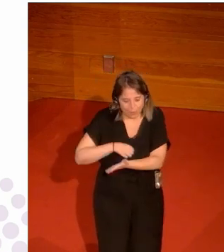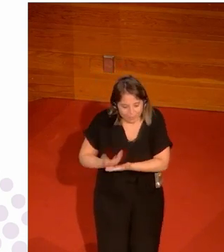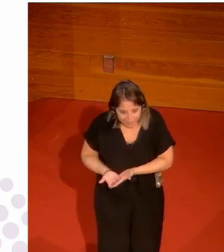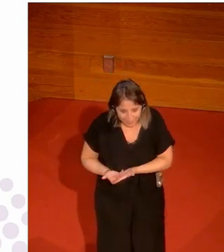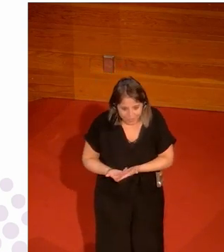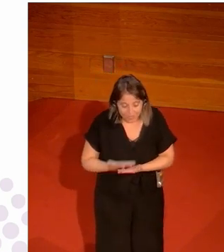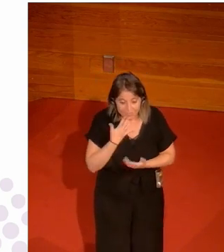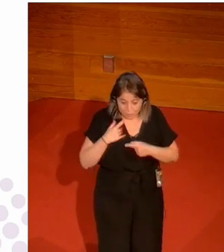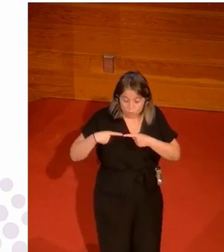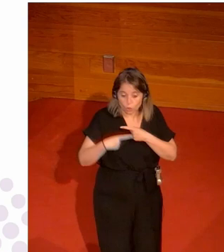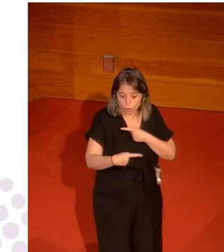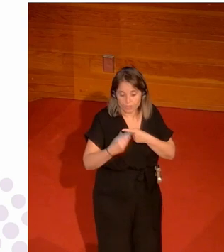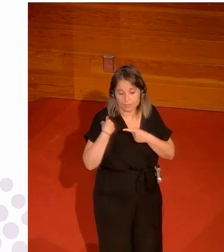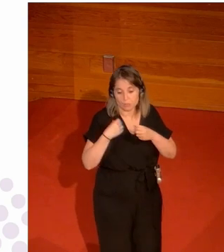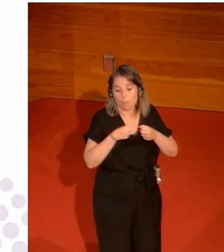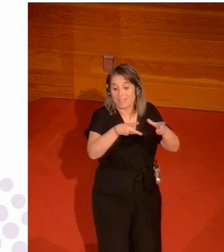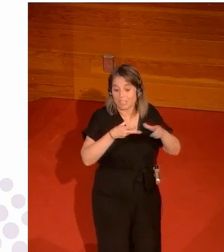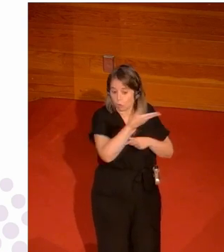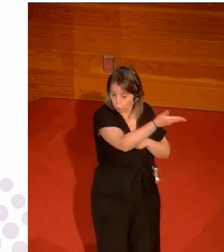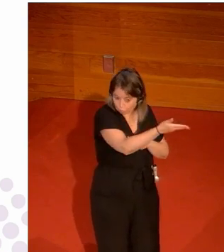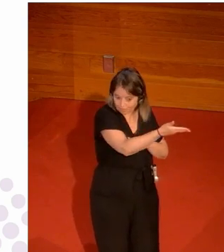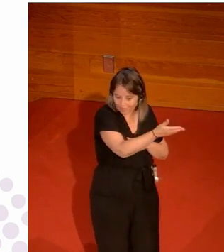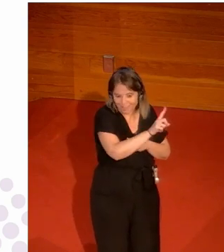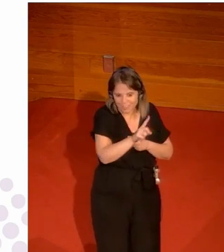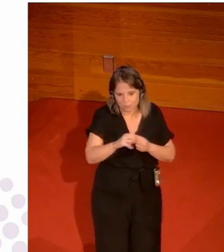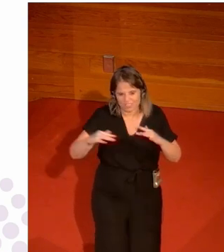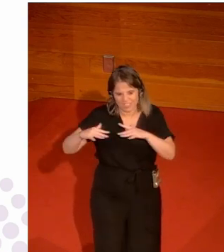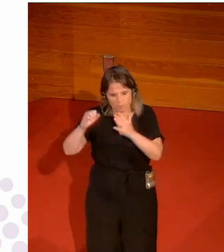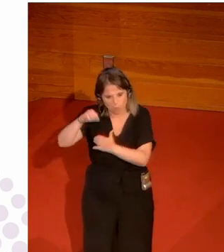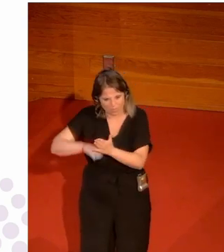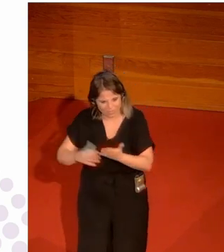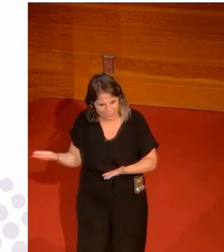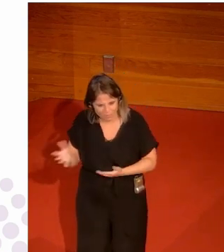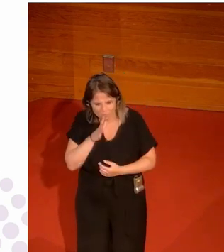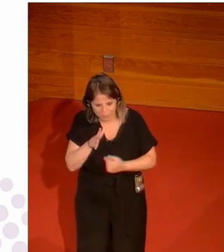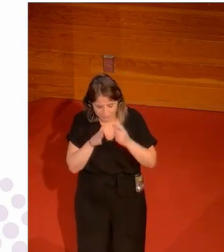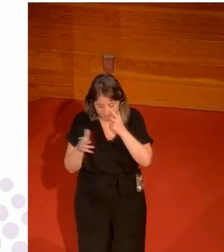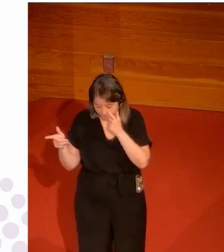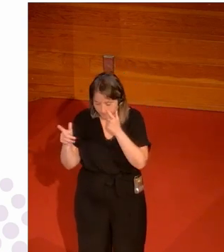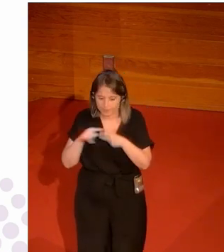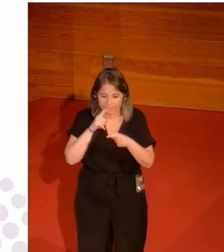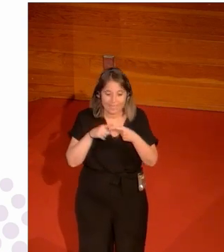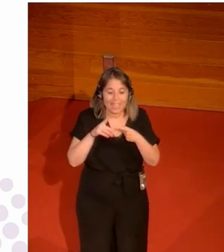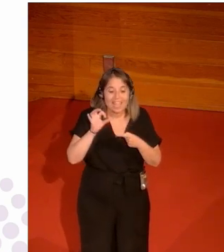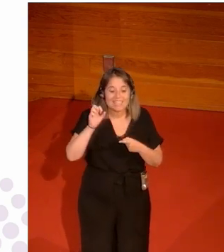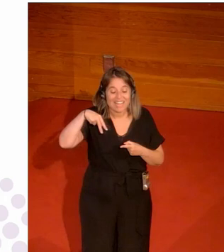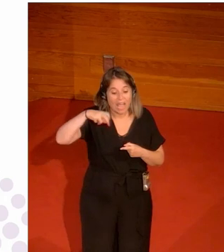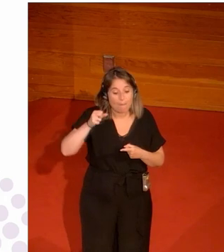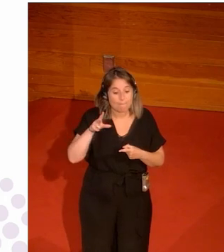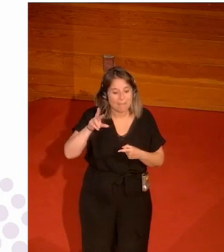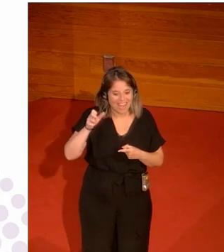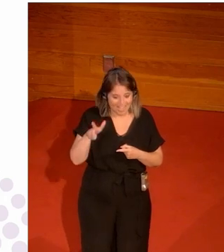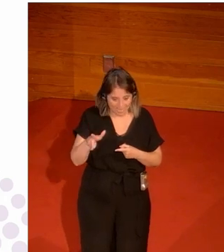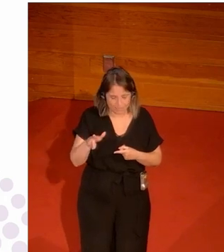por eso pues las llevas tú lo llevas a Mendizorroza si no va nadie pues no va nadie amigo esas dos preguntas tengo que hacer con Samaranch era un tío un